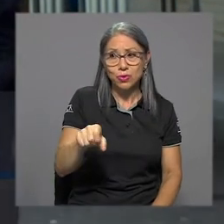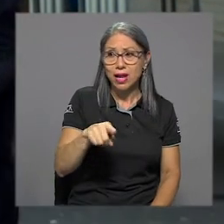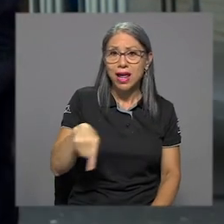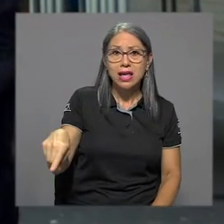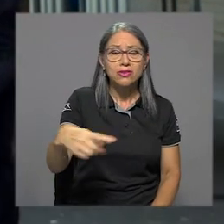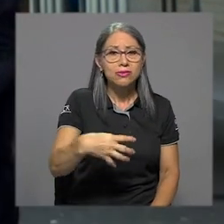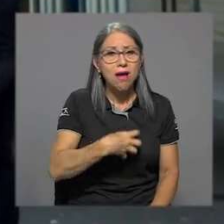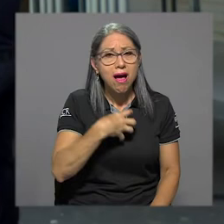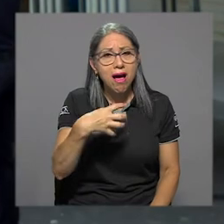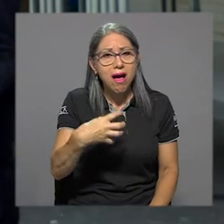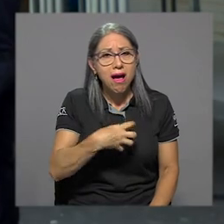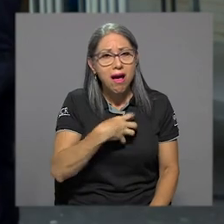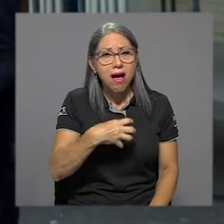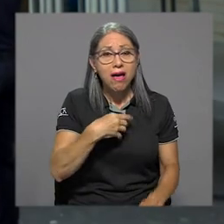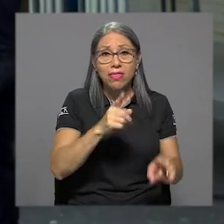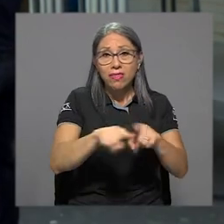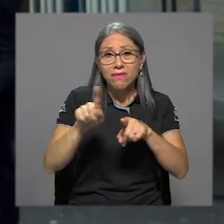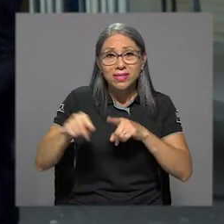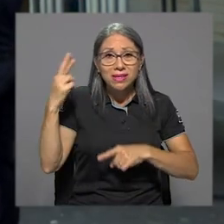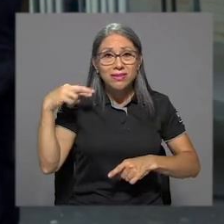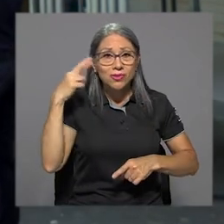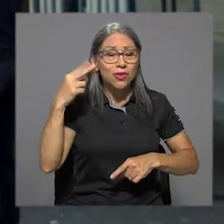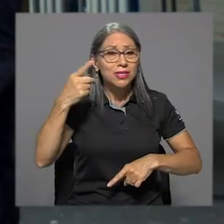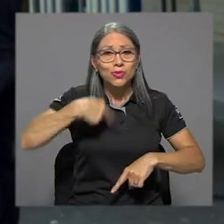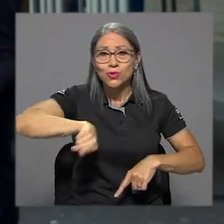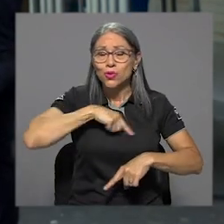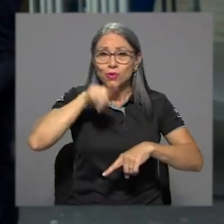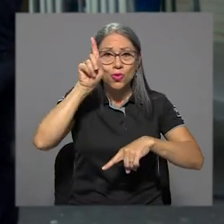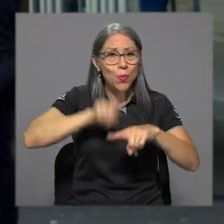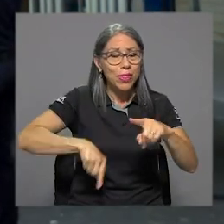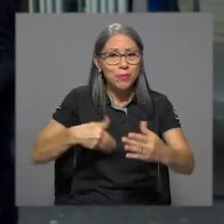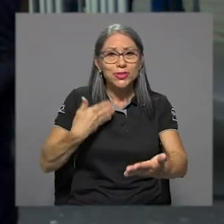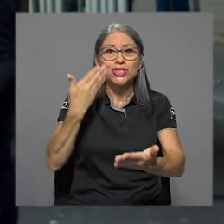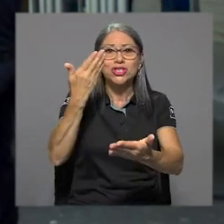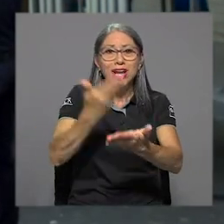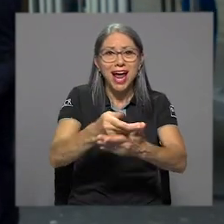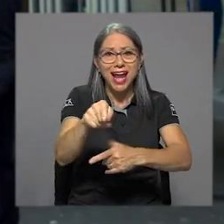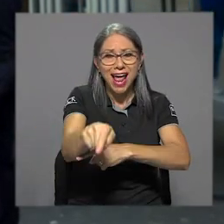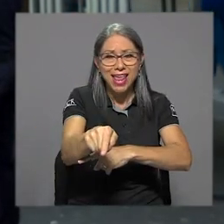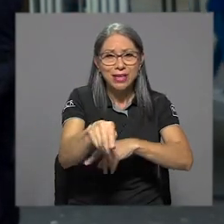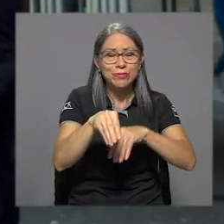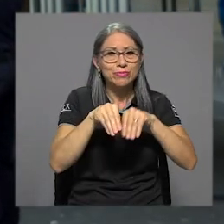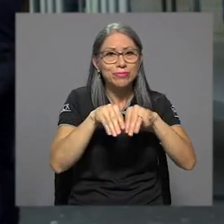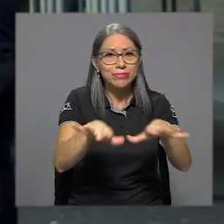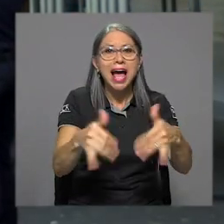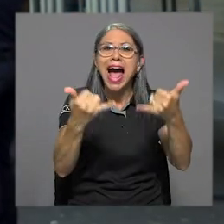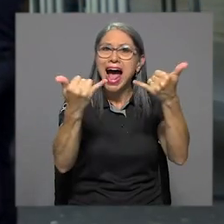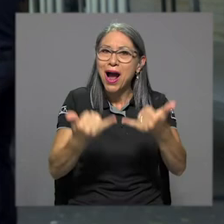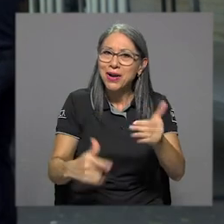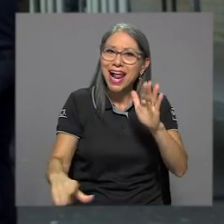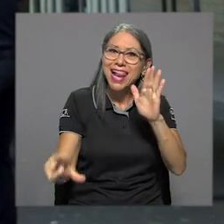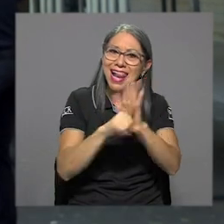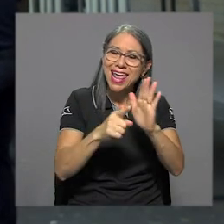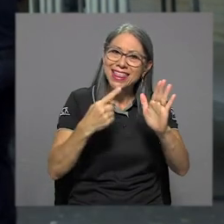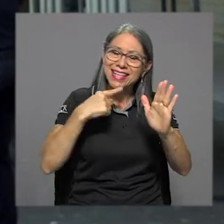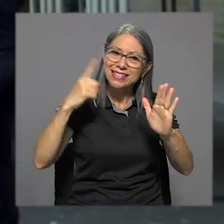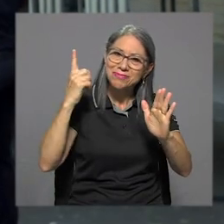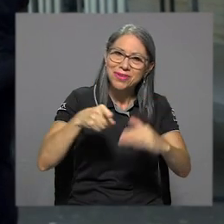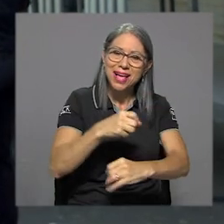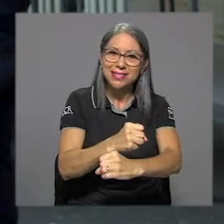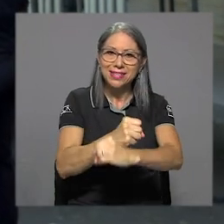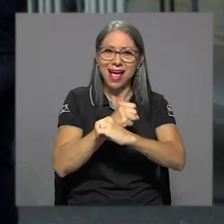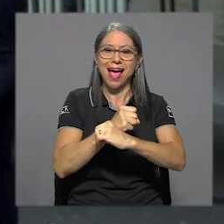donde por diversos motivos no teníamos nosotros esa cobertura, ese alcance que ahora por ley no se